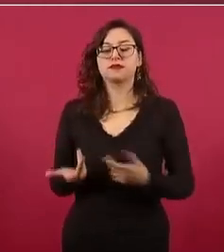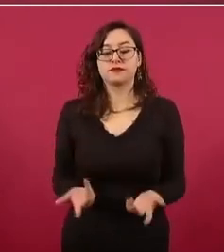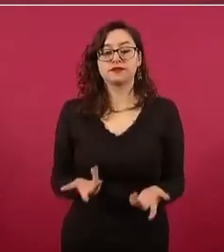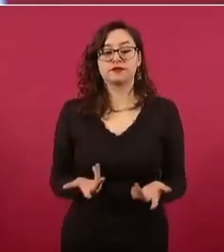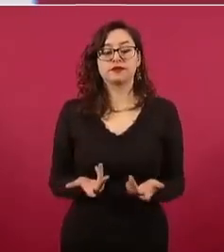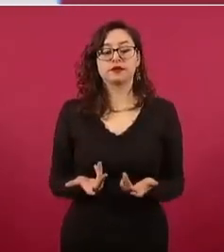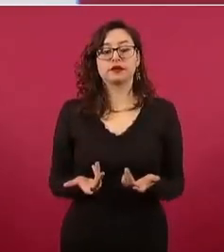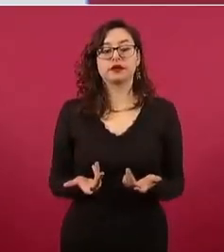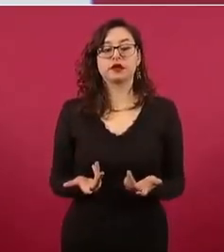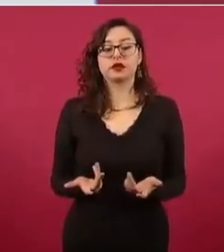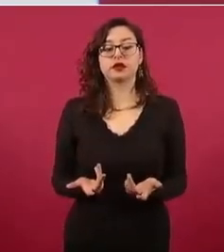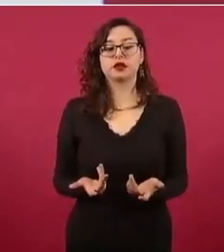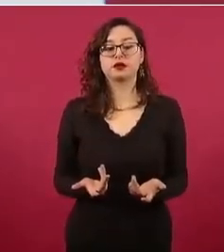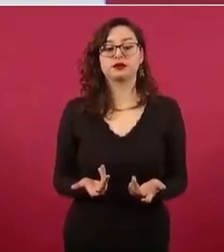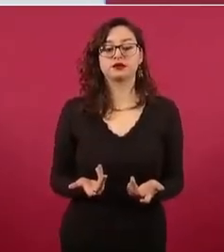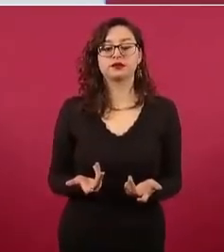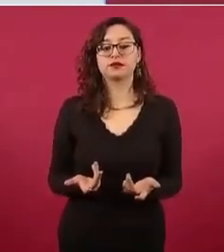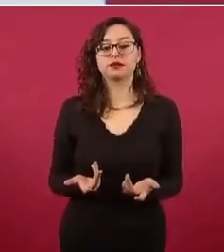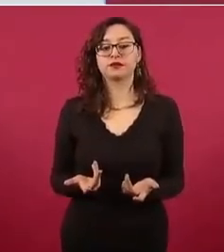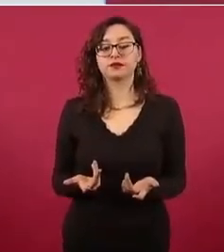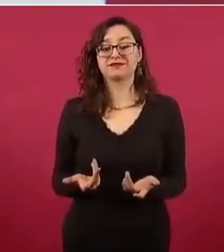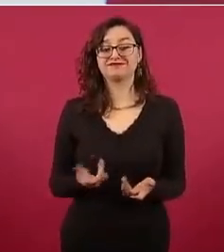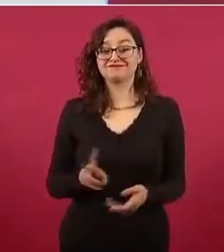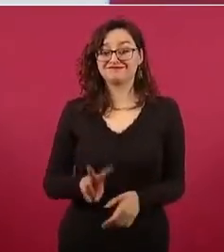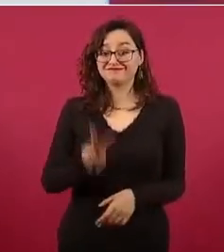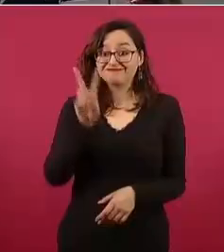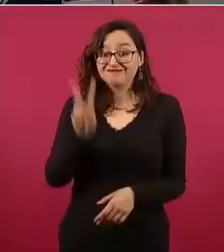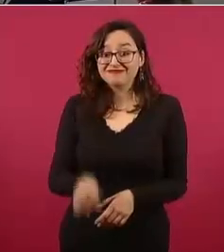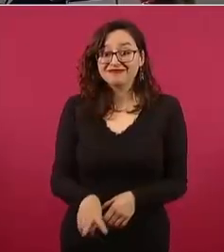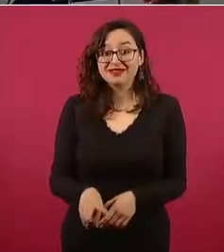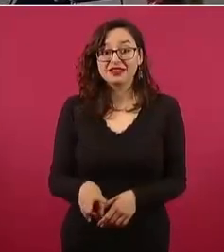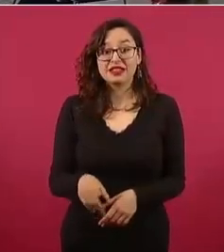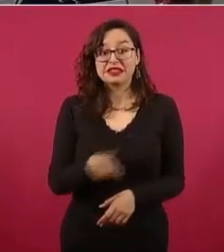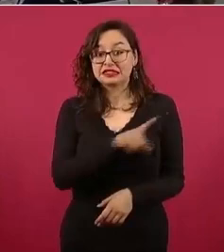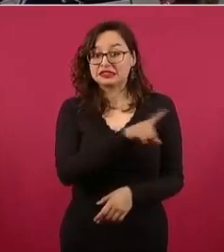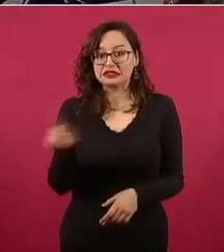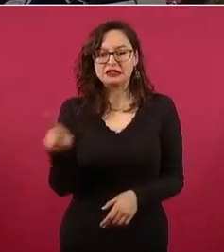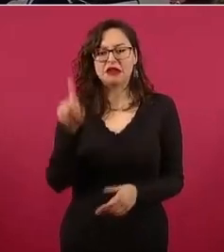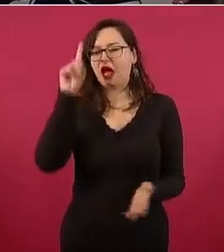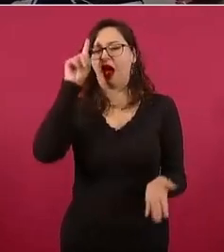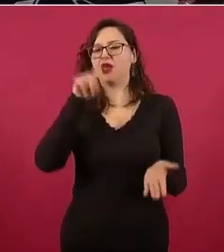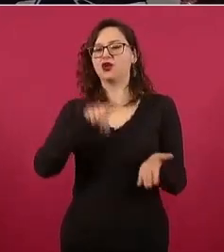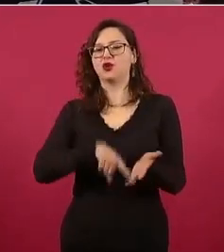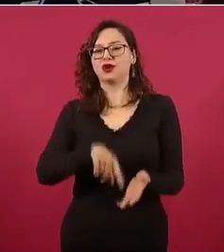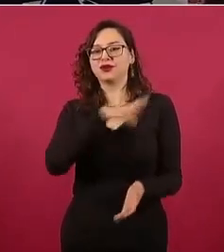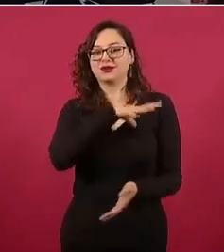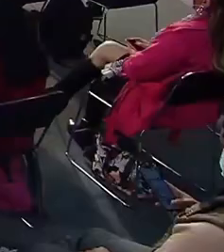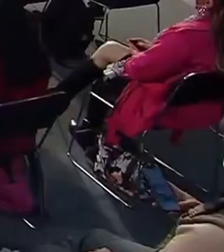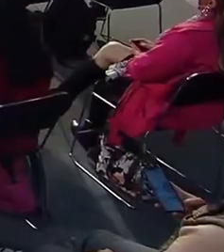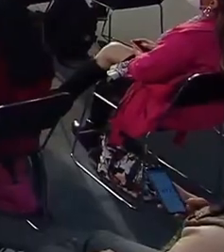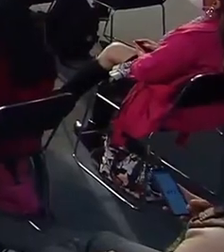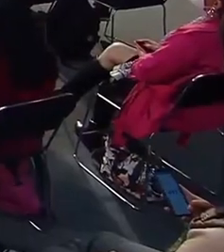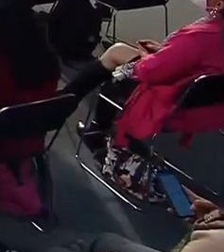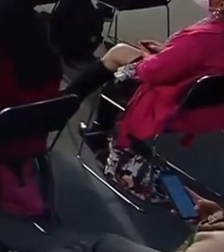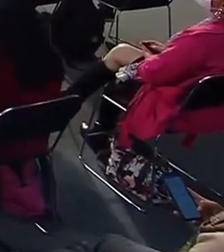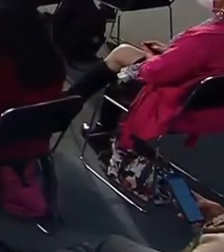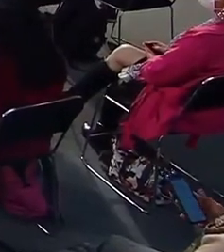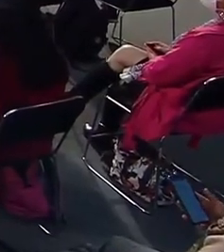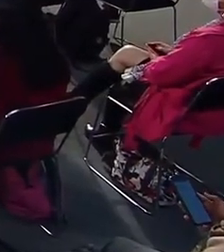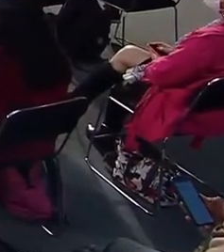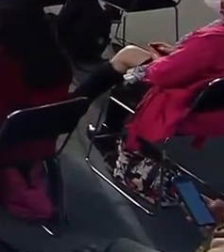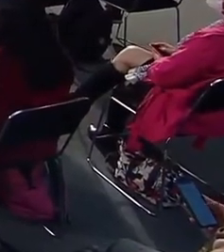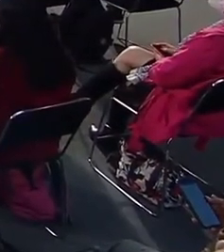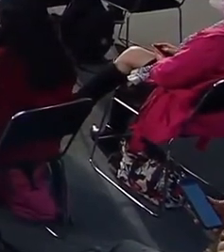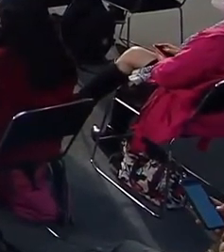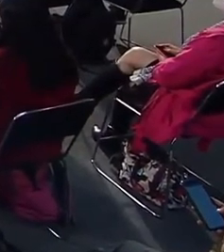porque aunque parezca increíble no sólo no les importaba que se